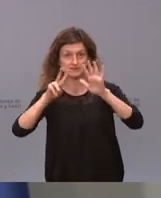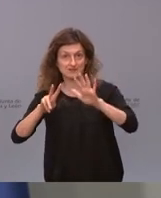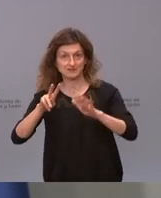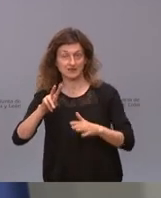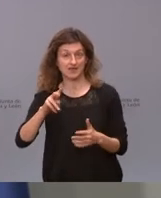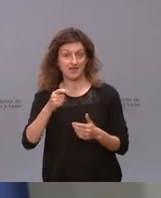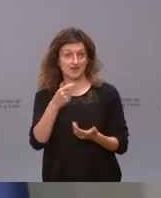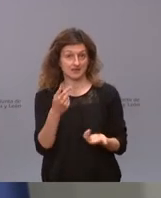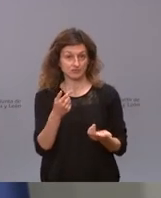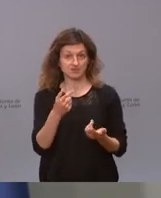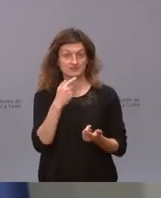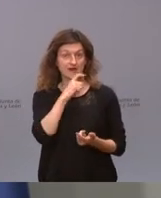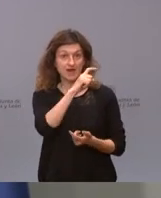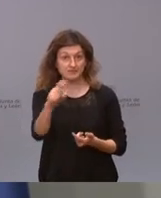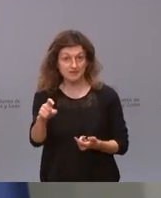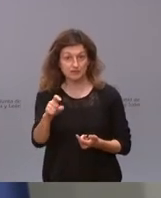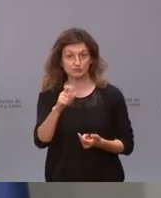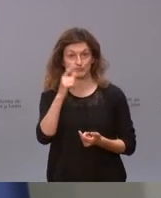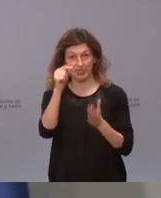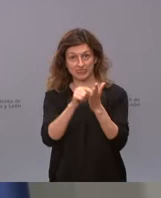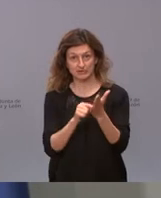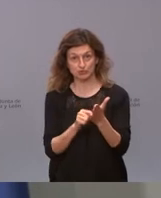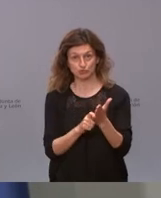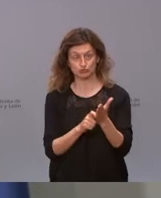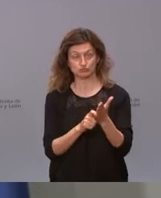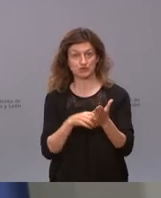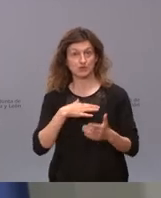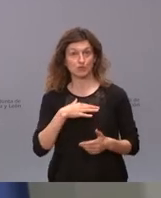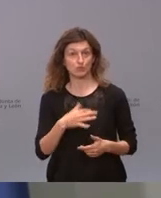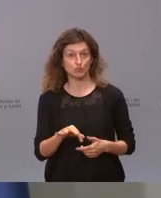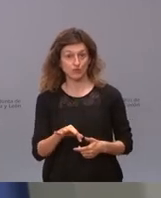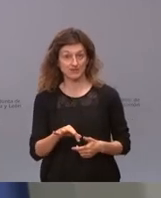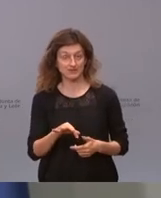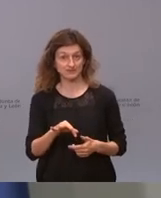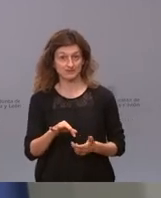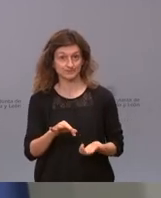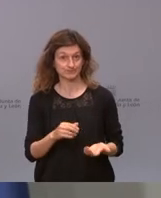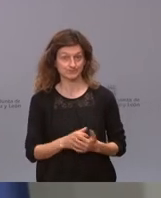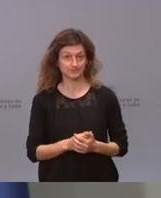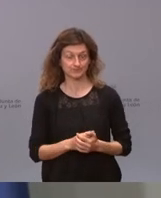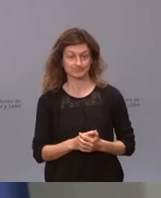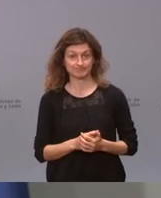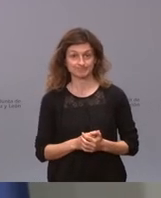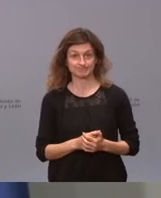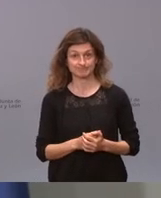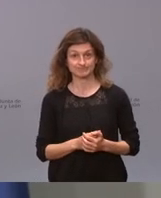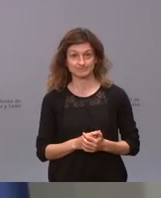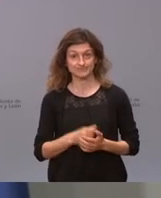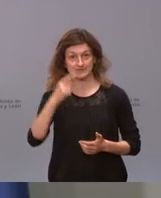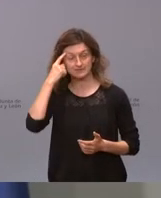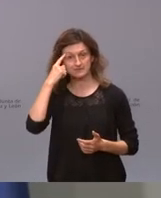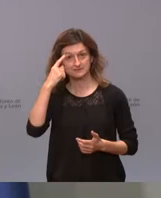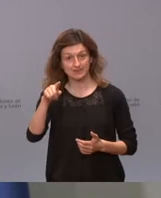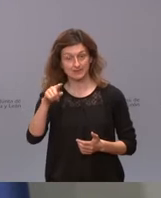313. Comunicamos esto porque lo más probable es que lo que se produzca es una